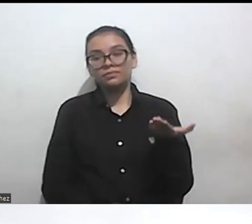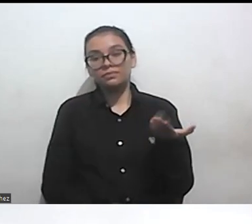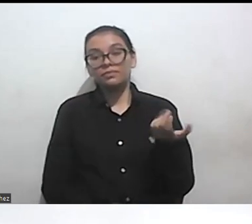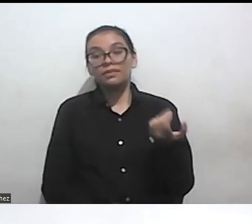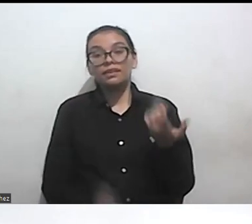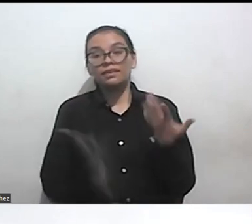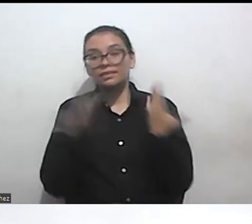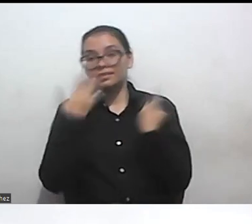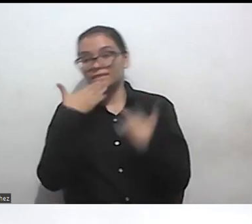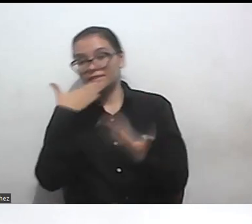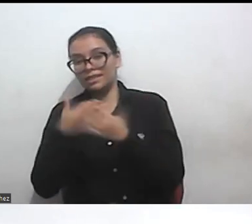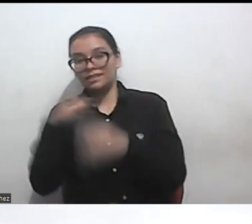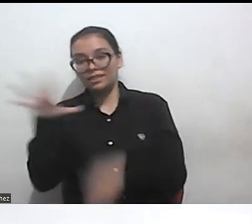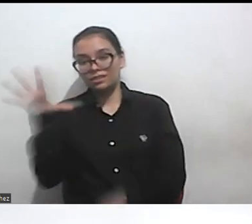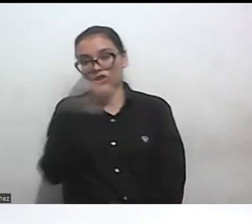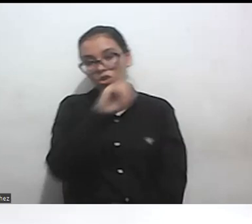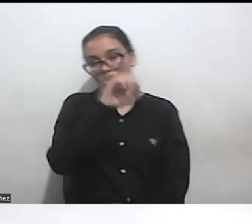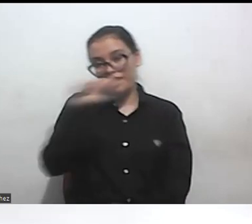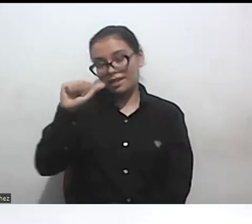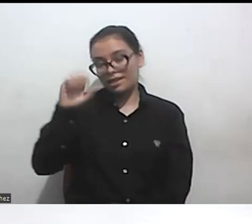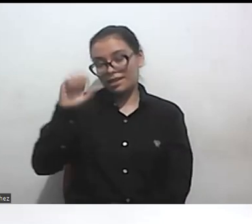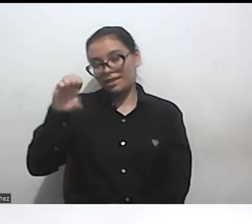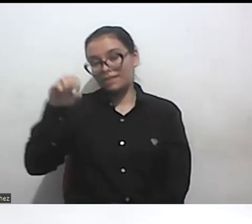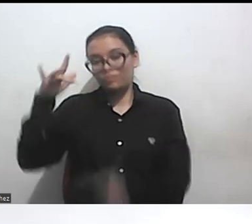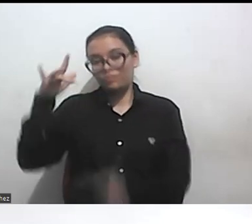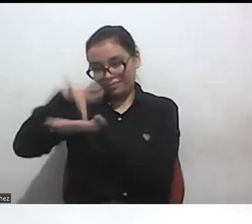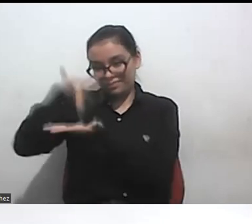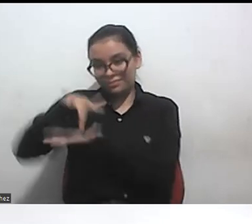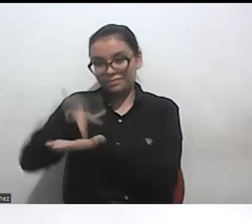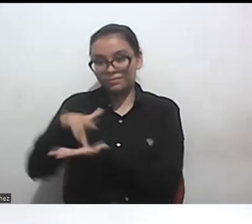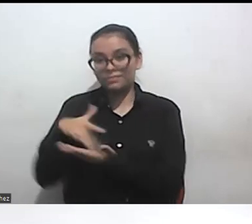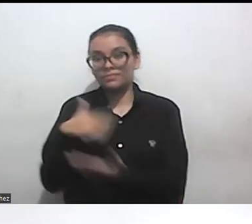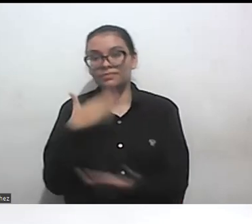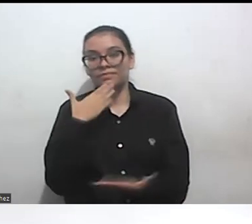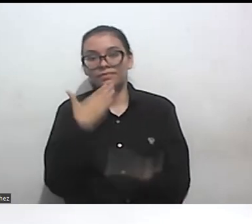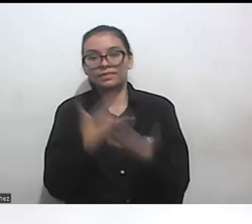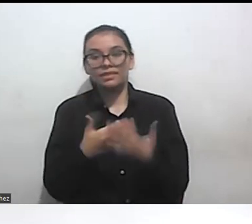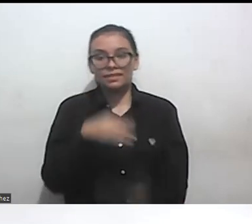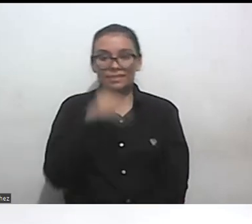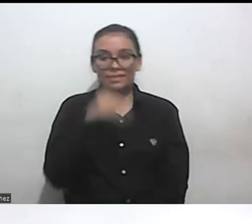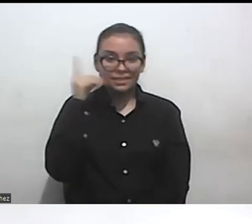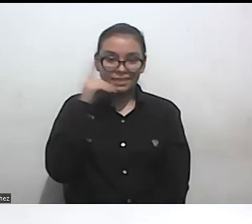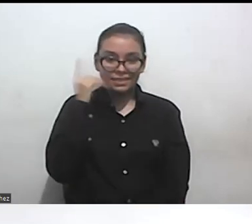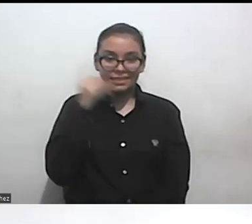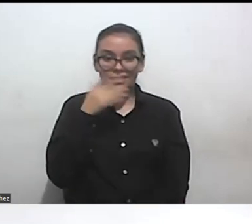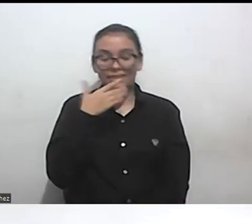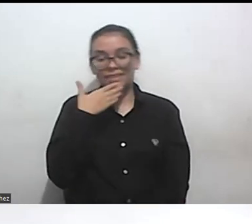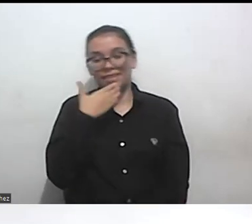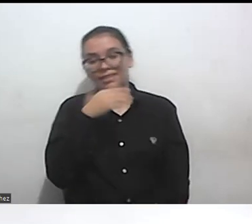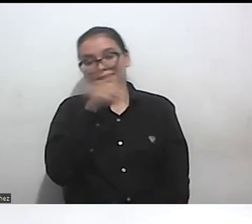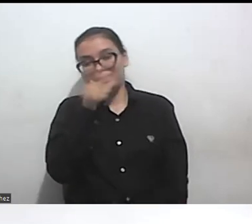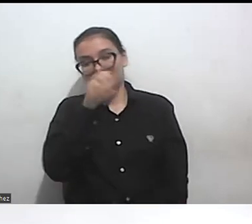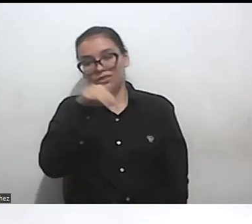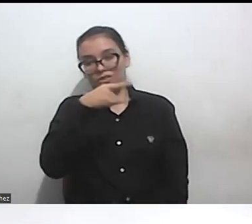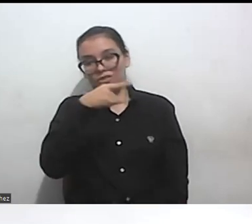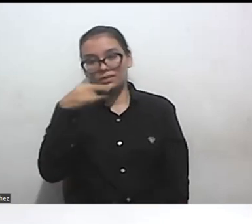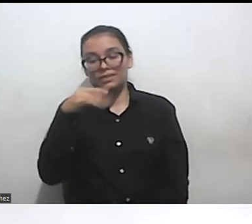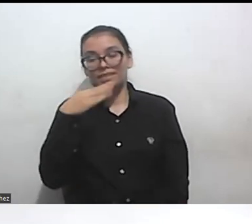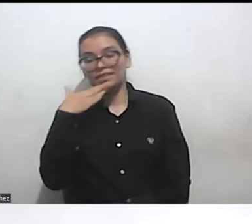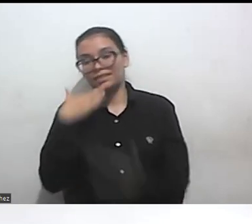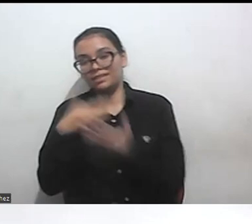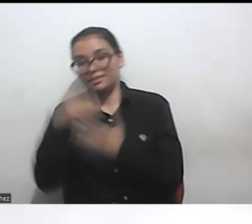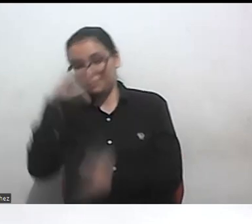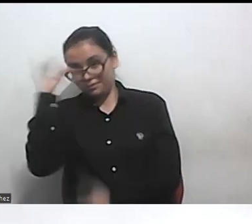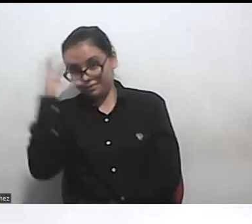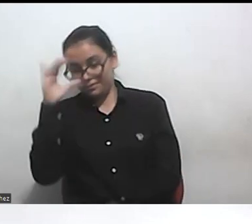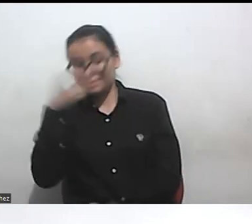todas todos y todas por su asistencia muchas gracias Daniela gracias Andrea gracias María Fernanda y a y a todo el equipo